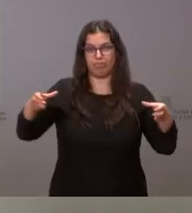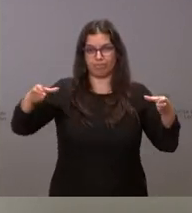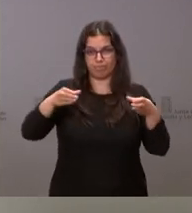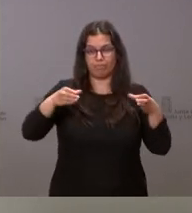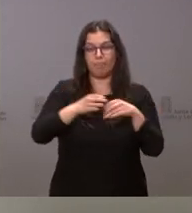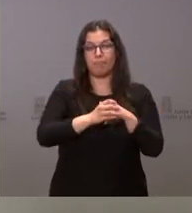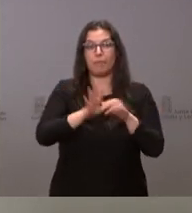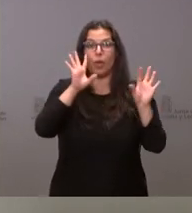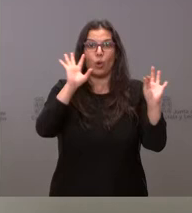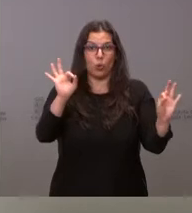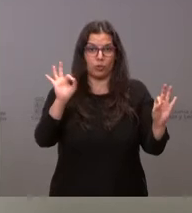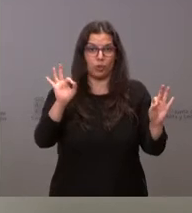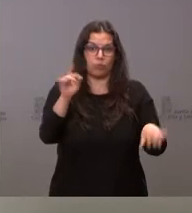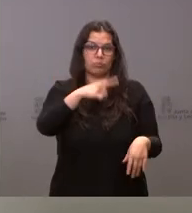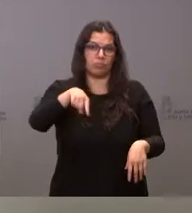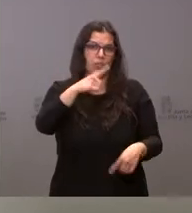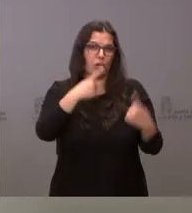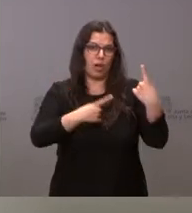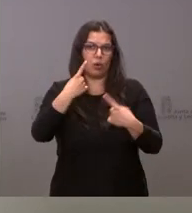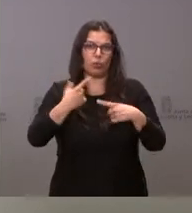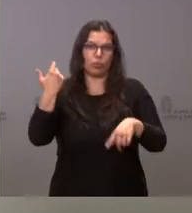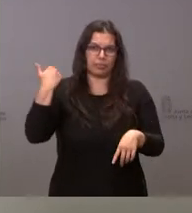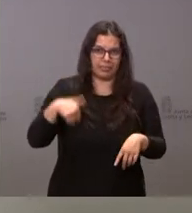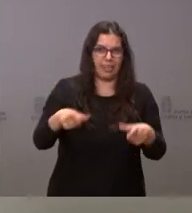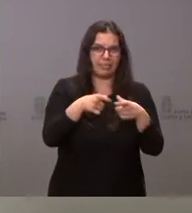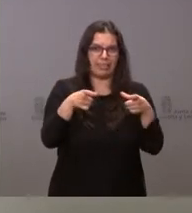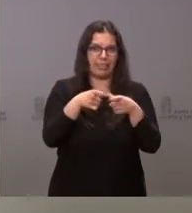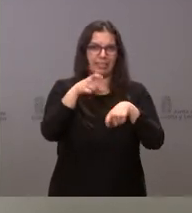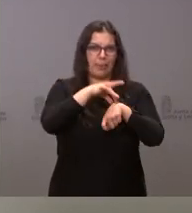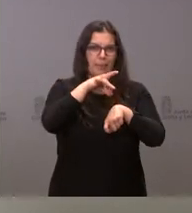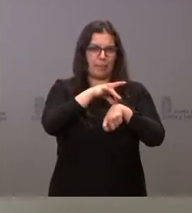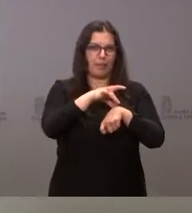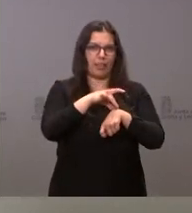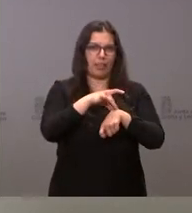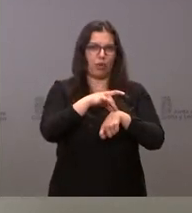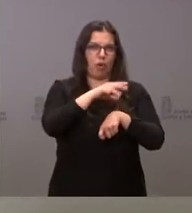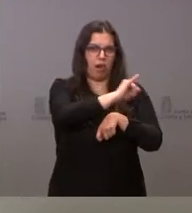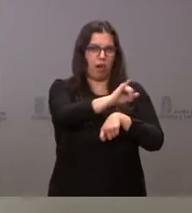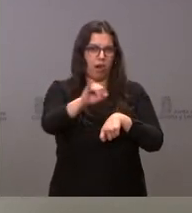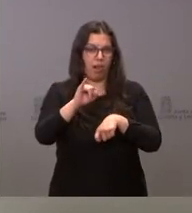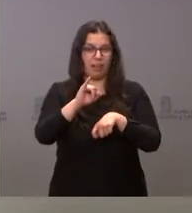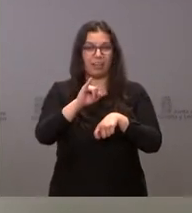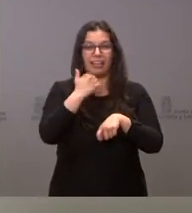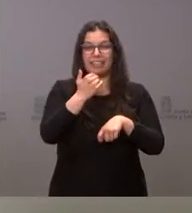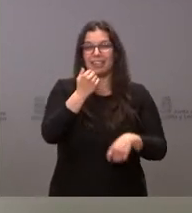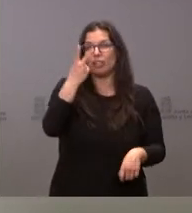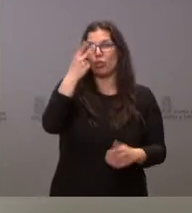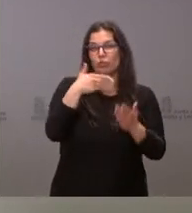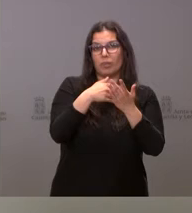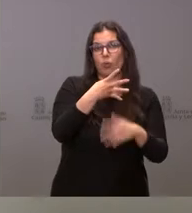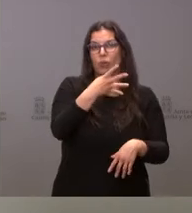Como es natural, muchas de ellas ya han obtenido la tarjeta sanitaria, en concreto son casi 2.400